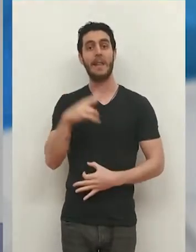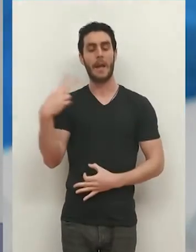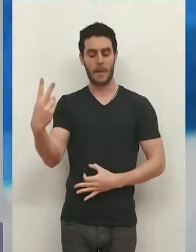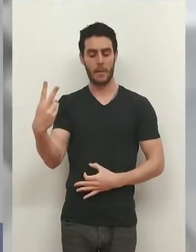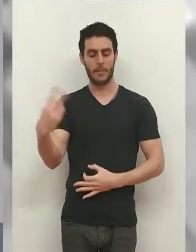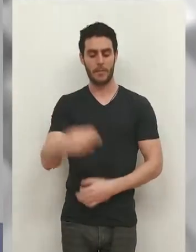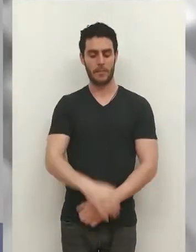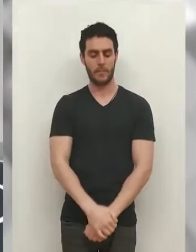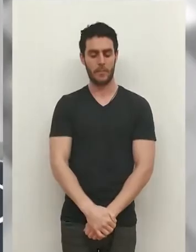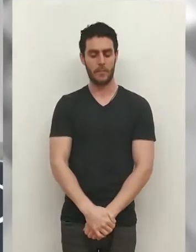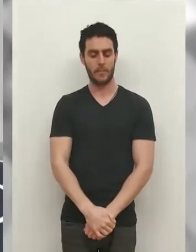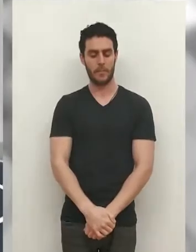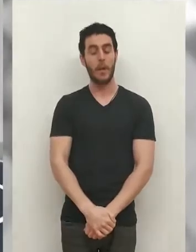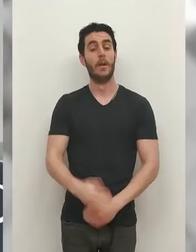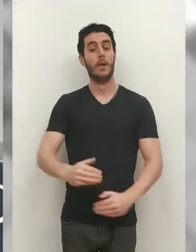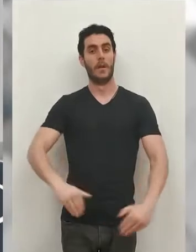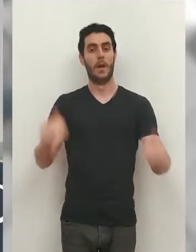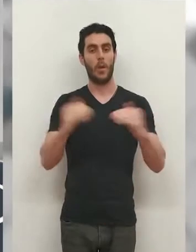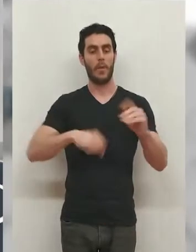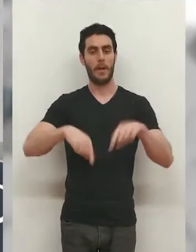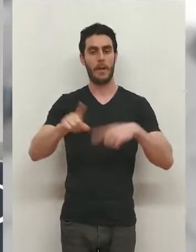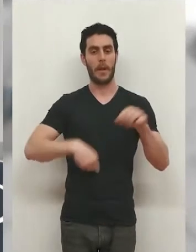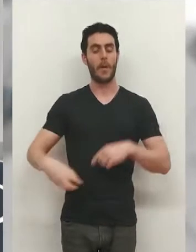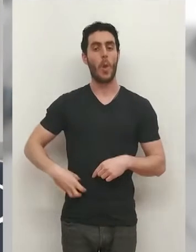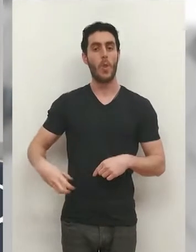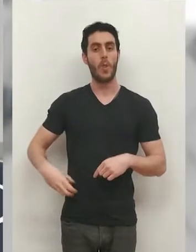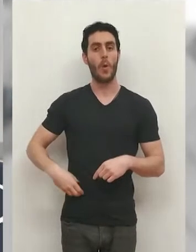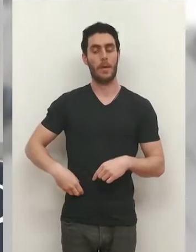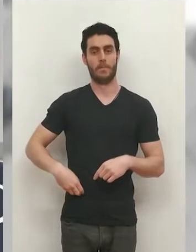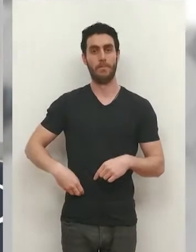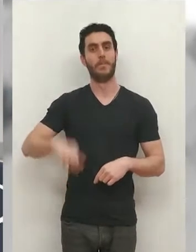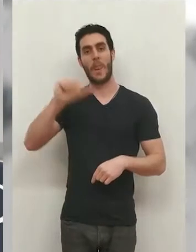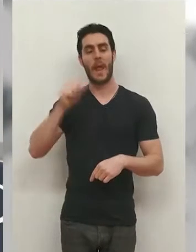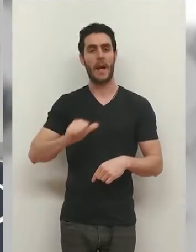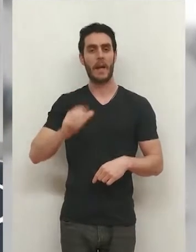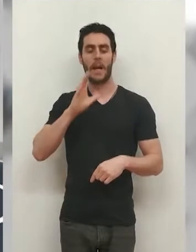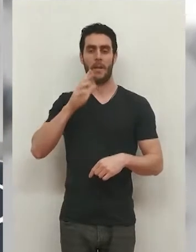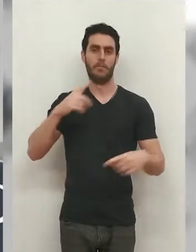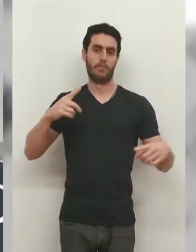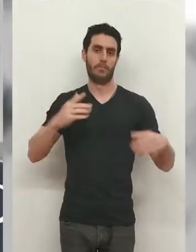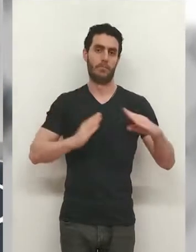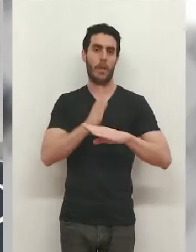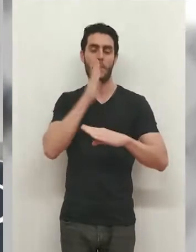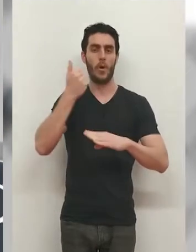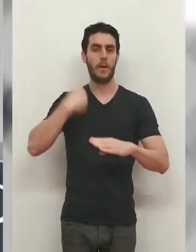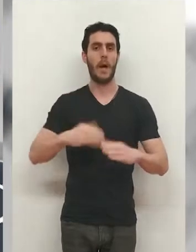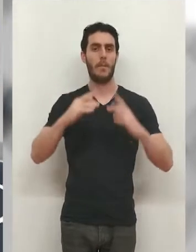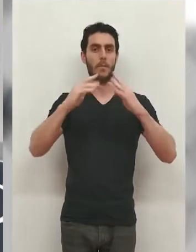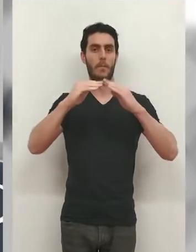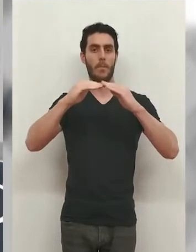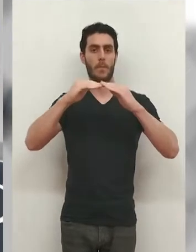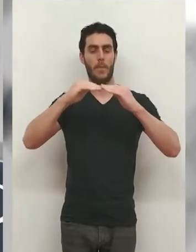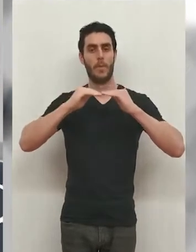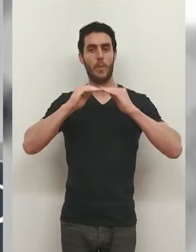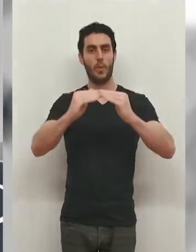la alternativa. El jueves se cortó el tráfico en Duques de Nájera porque hoy ya ha comenzado el derribo del túnel